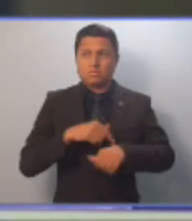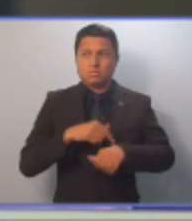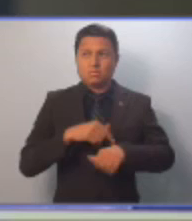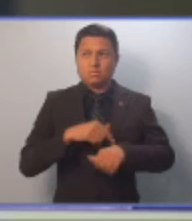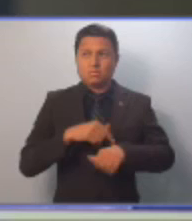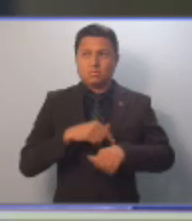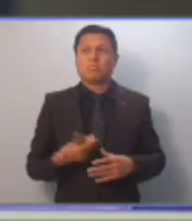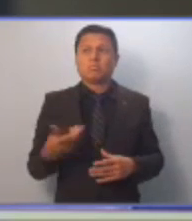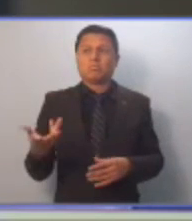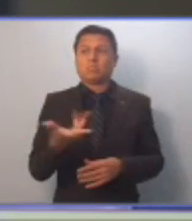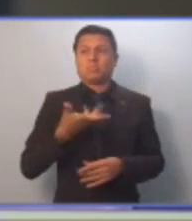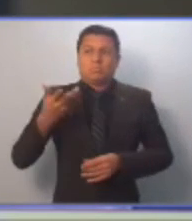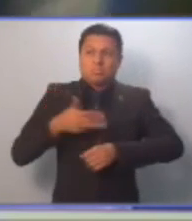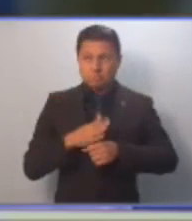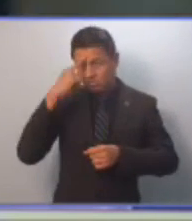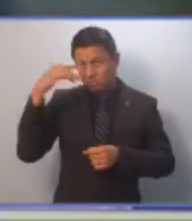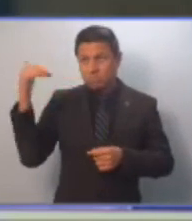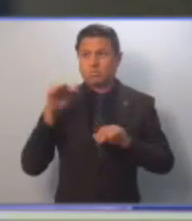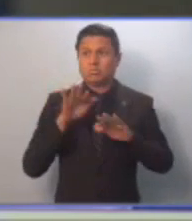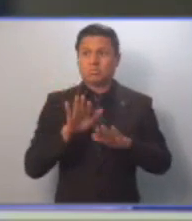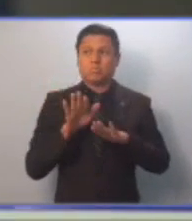de todos los partidos políticos, señor presidente, en su momento que podamos modificar.